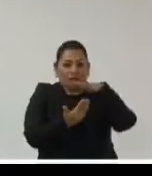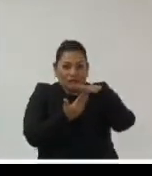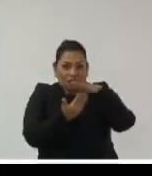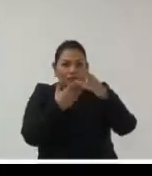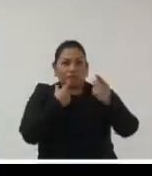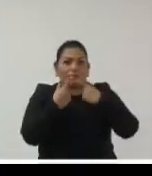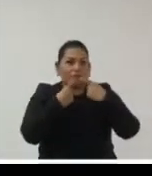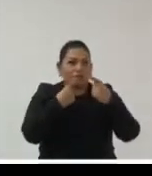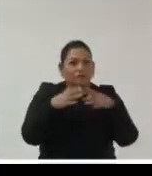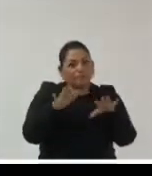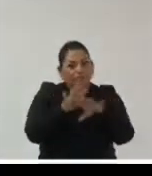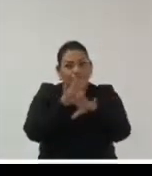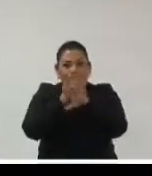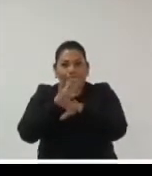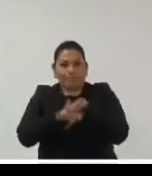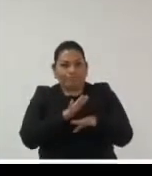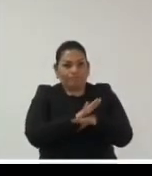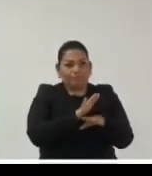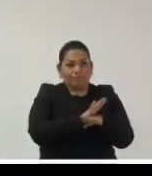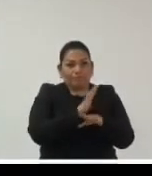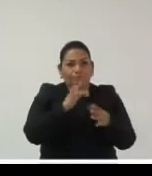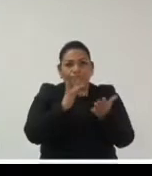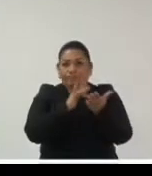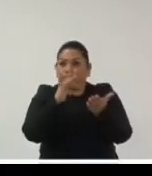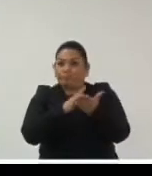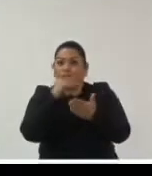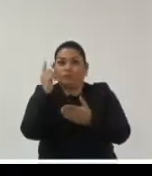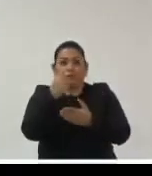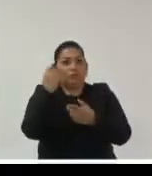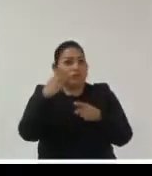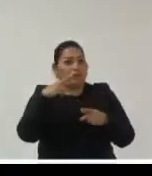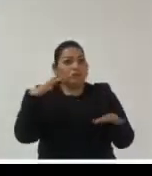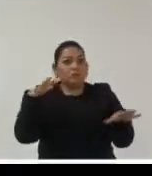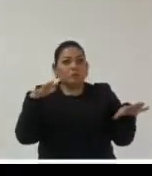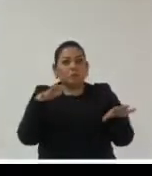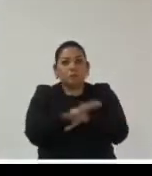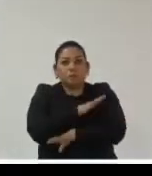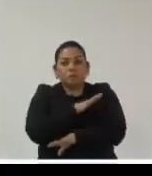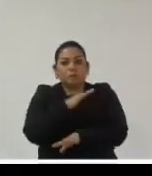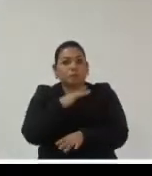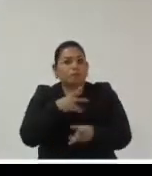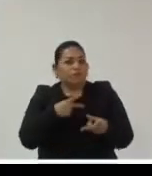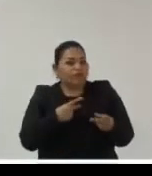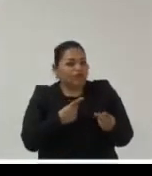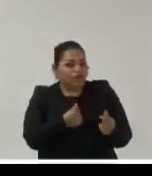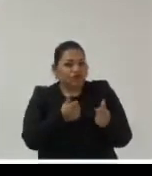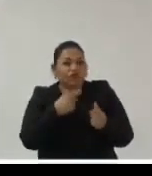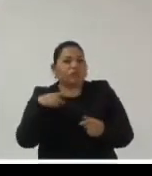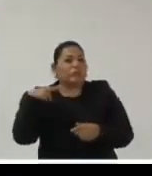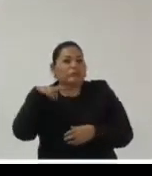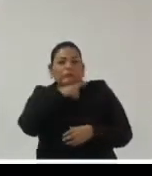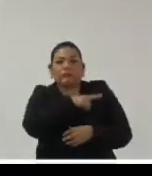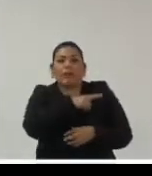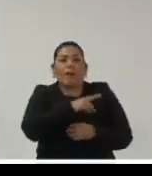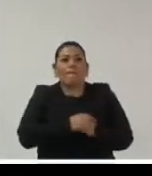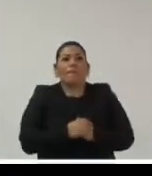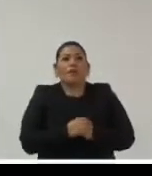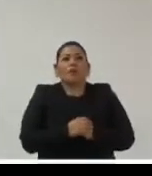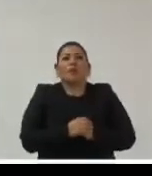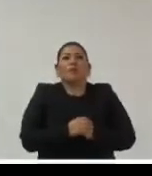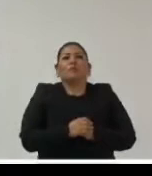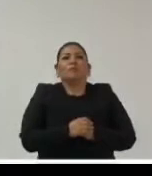están cambiando y están cambiando a pasos a pasos vertiginosos lo que también nos da